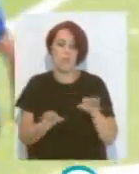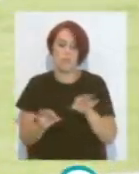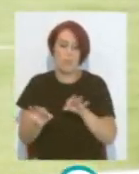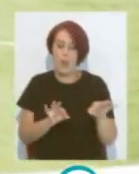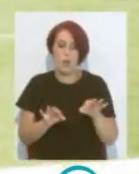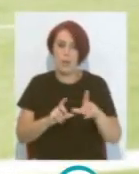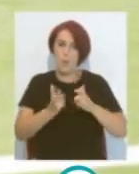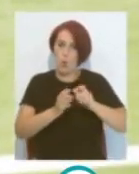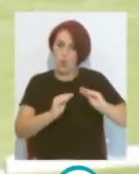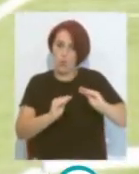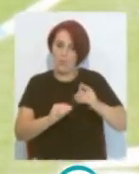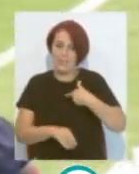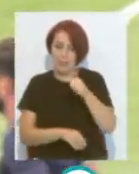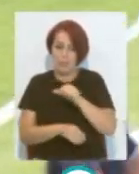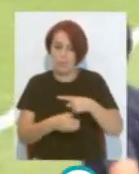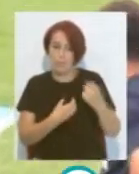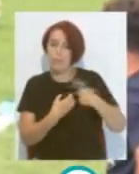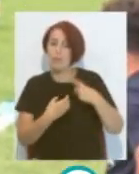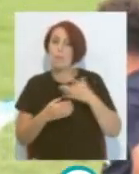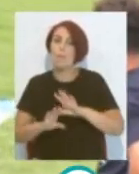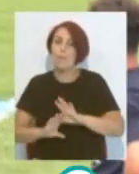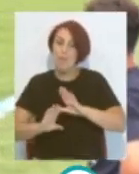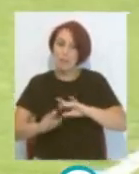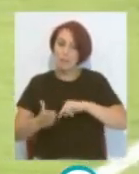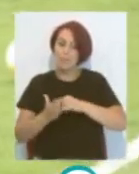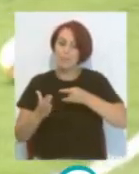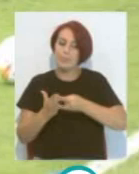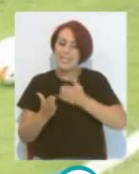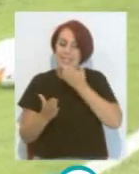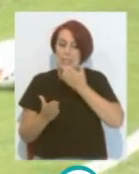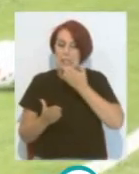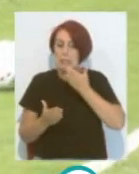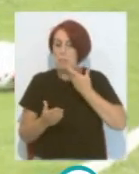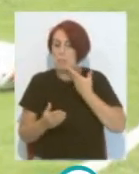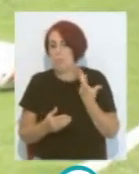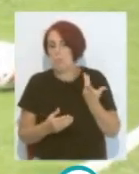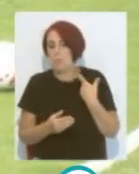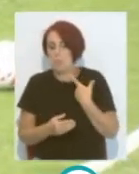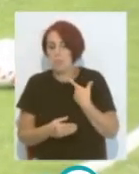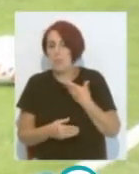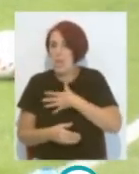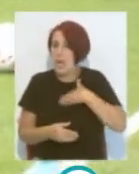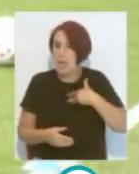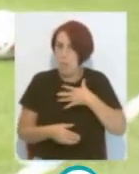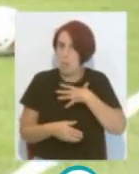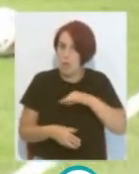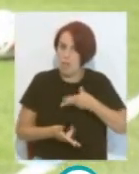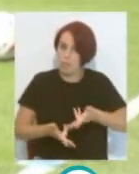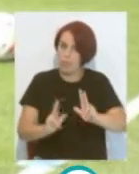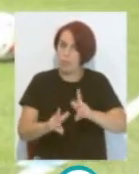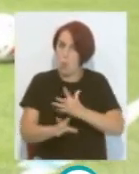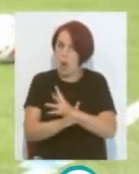equipos Se hayan incorporado Esta semana Pero Ya el técnico Si lo cree conveniente Los tiene a disposición Para jugar Porque han